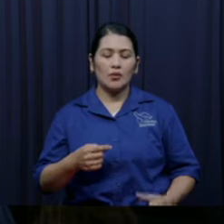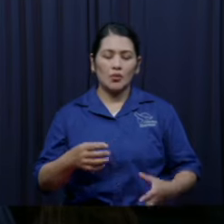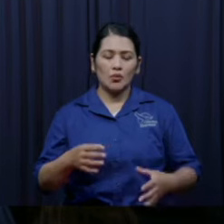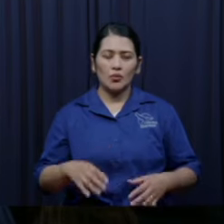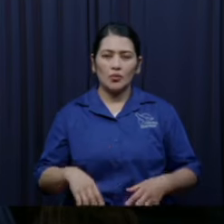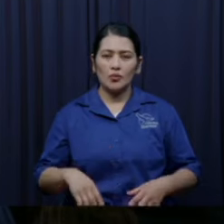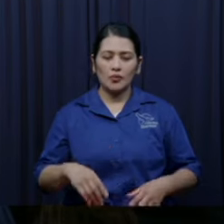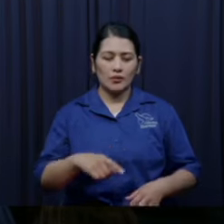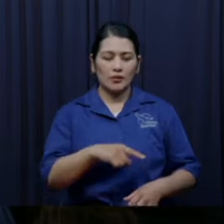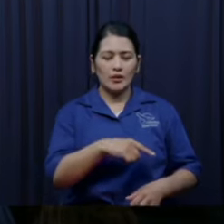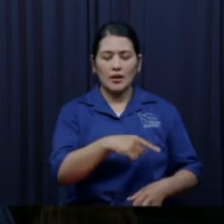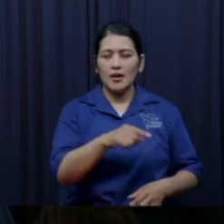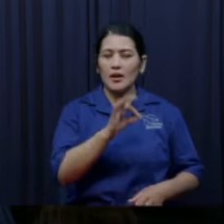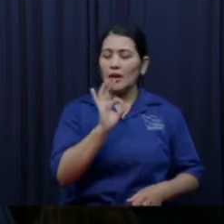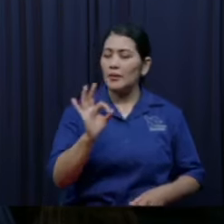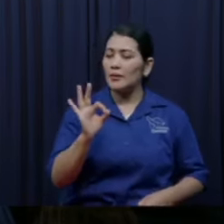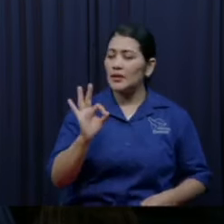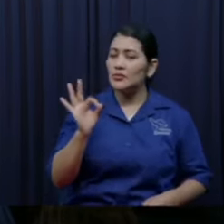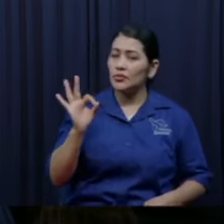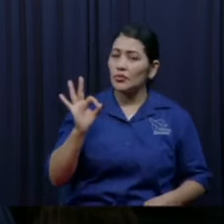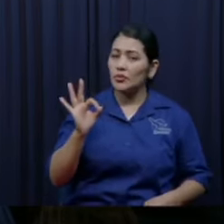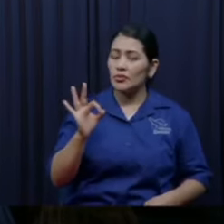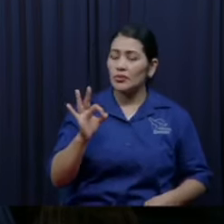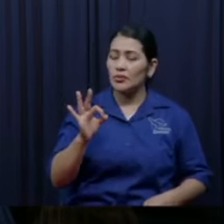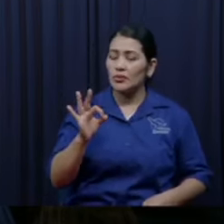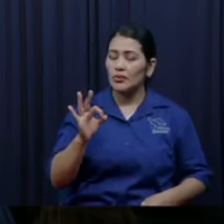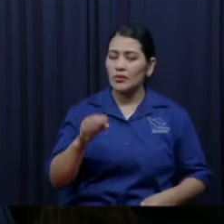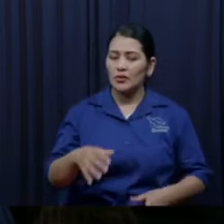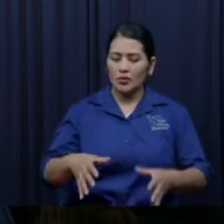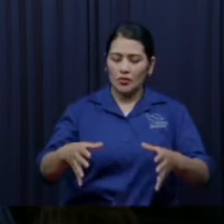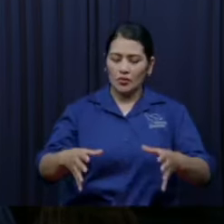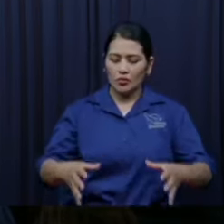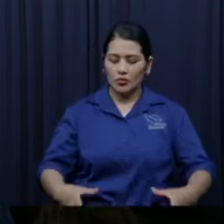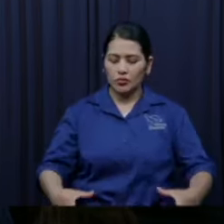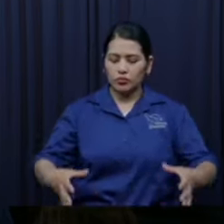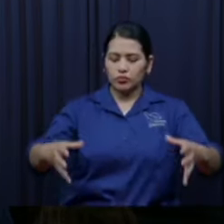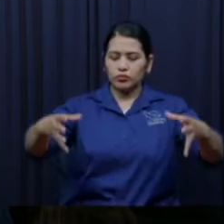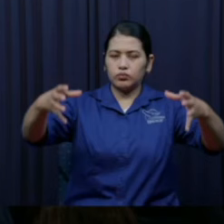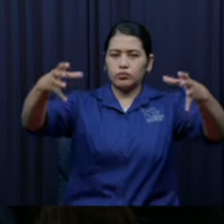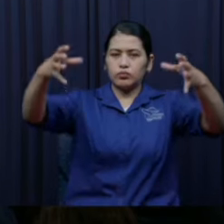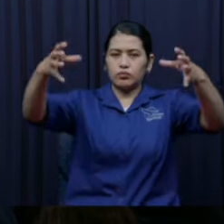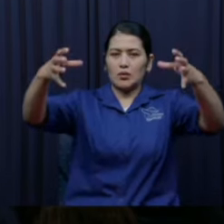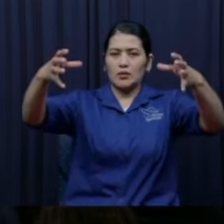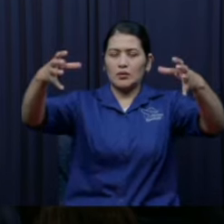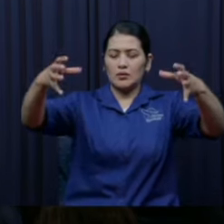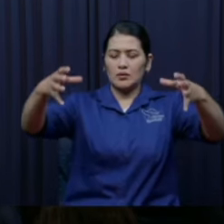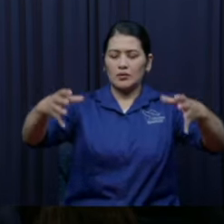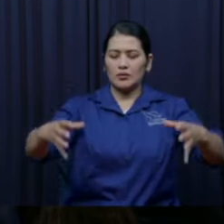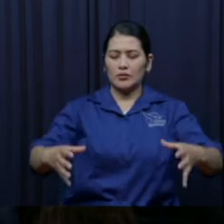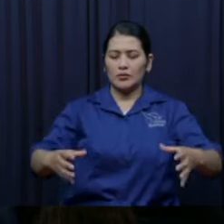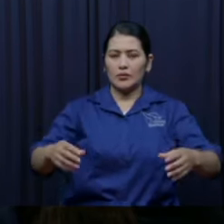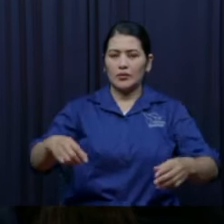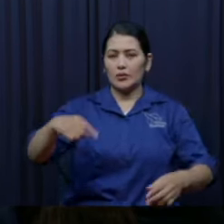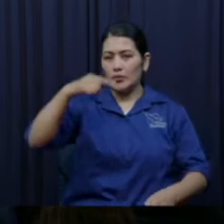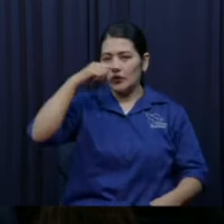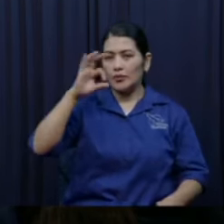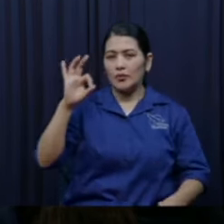yo quiero creer que fue un tonelito chiquito pero ha sido chiquito ha sido grande